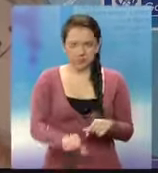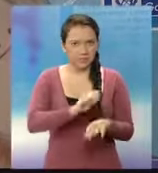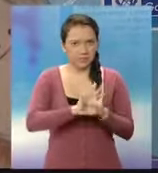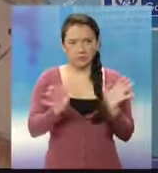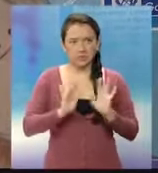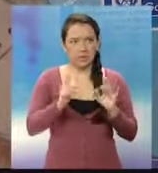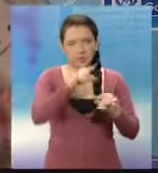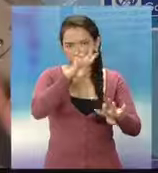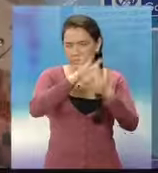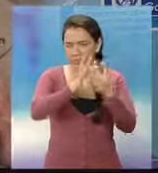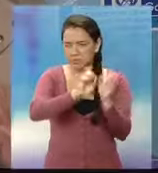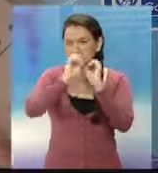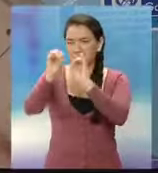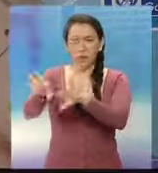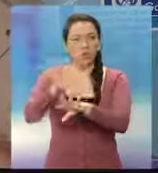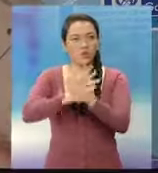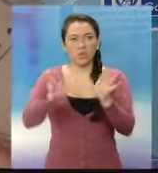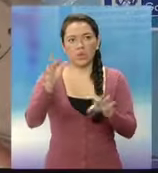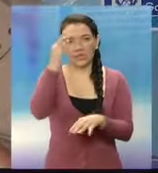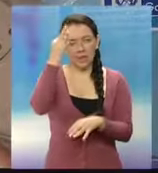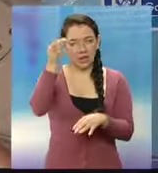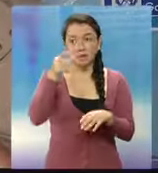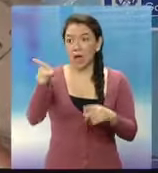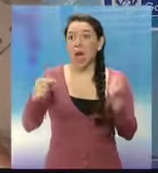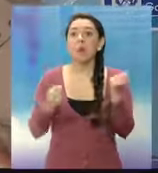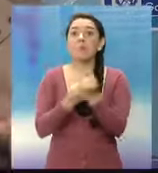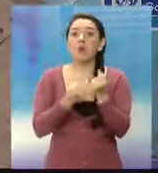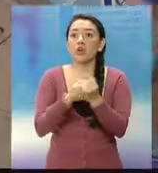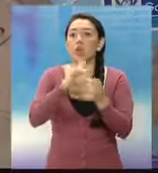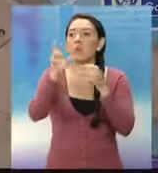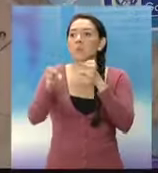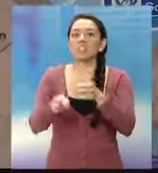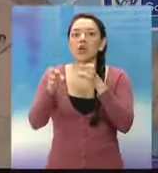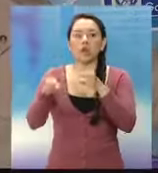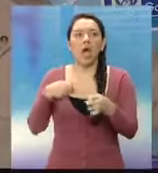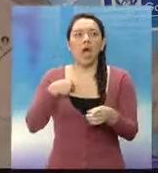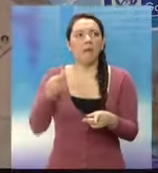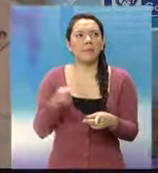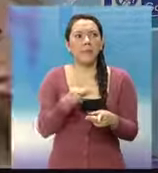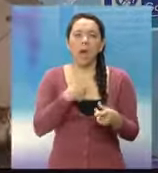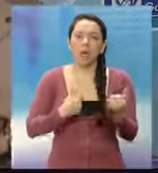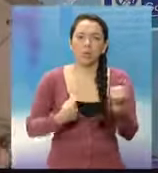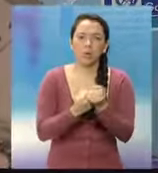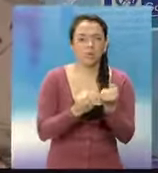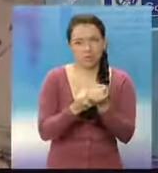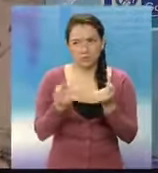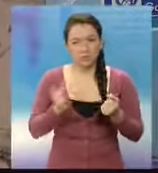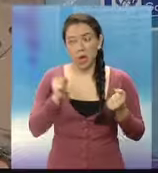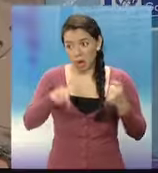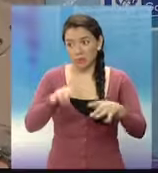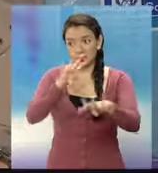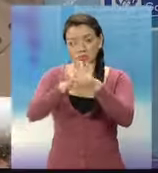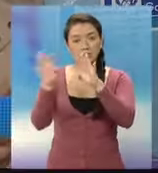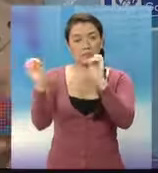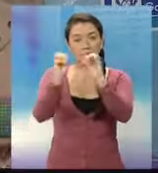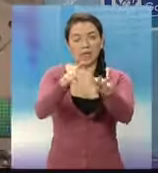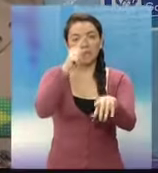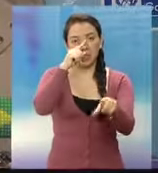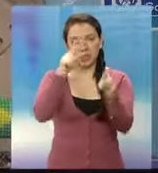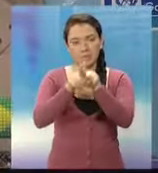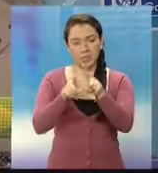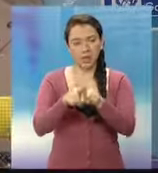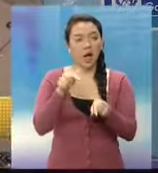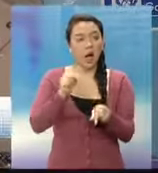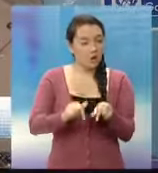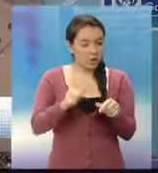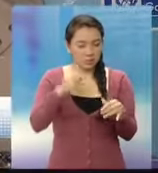tiene nadie más, así que cada día está más solo. Y entonces de un nivel de protección muy amplio, cada día está más reducido. Y para nosotros es